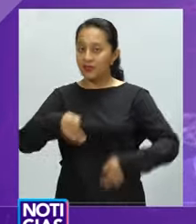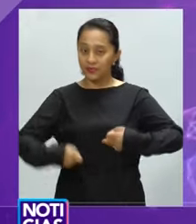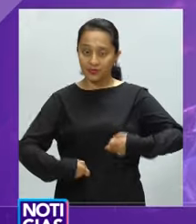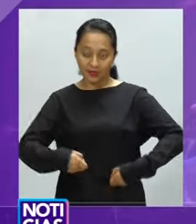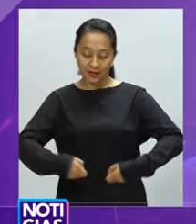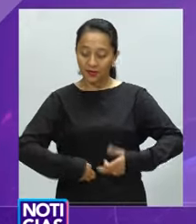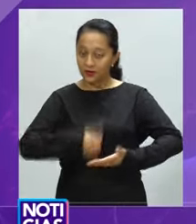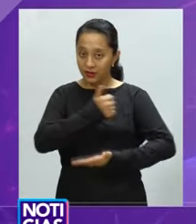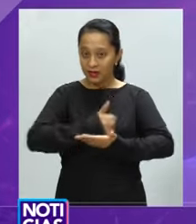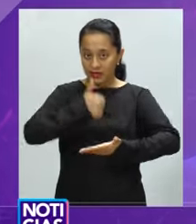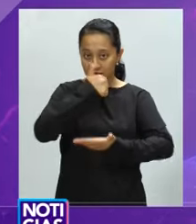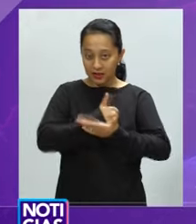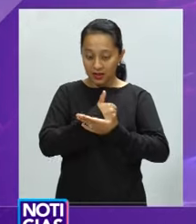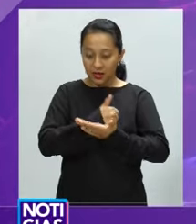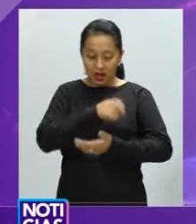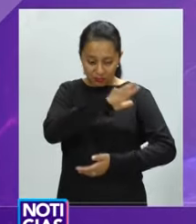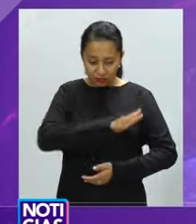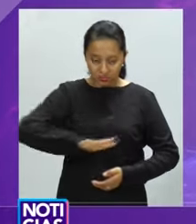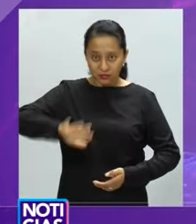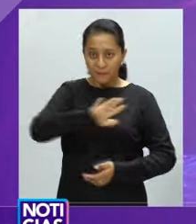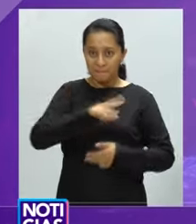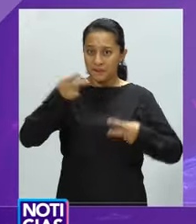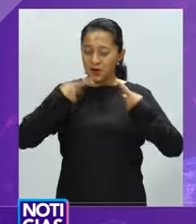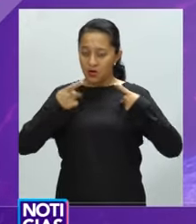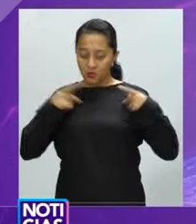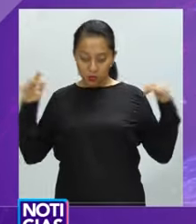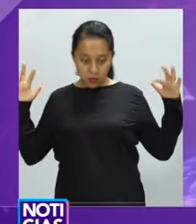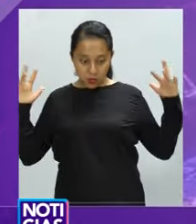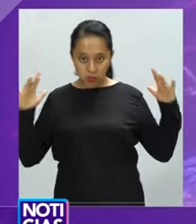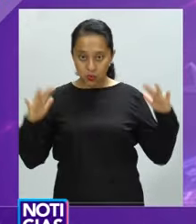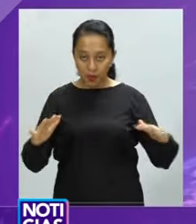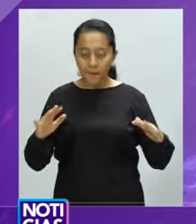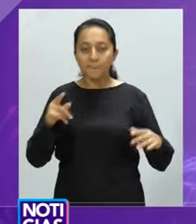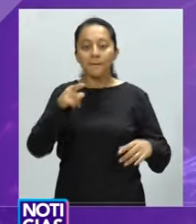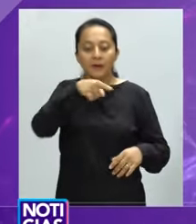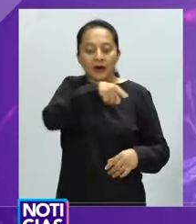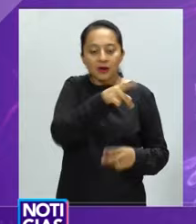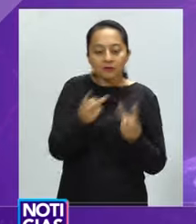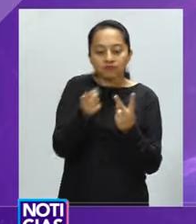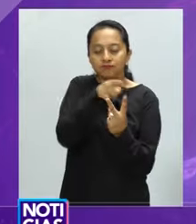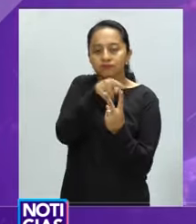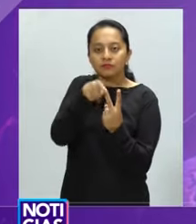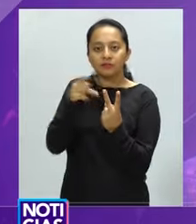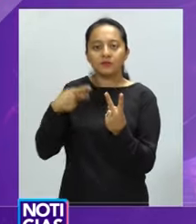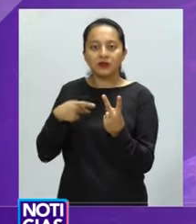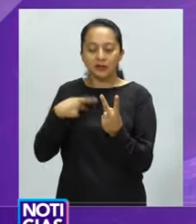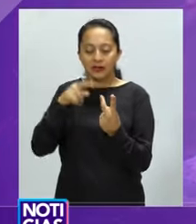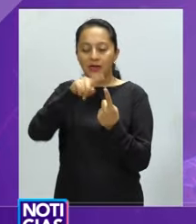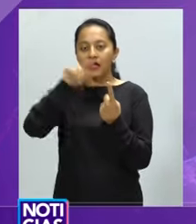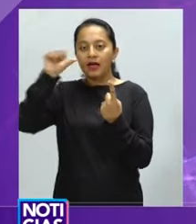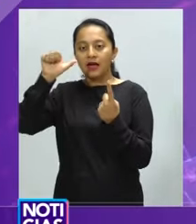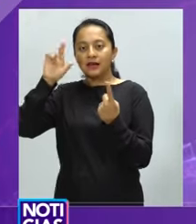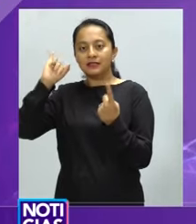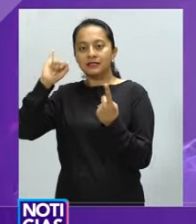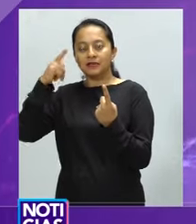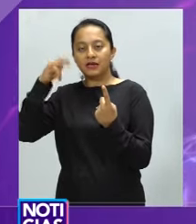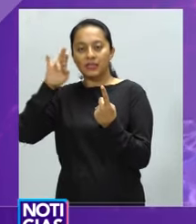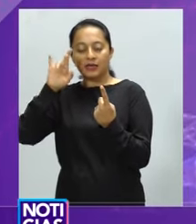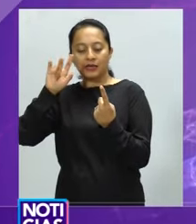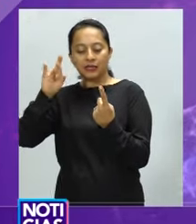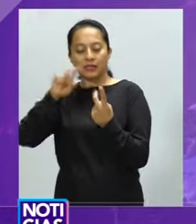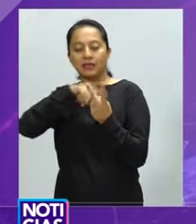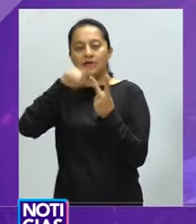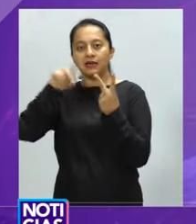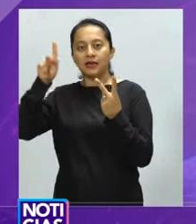El teatro de la ciudad estaba lleno de espectadores listos por escuchar la plática entre los periodistas Carmen Aristegui Flores y